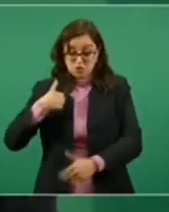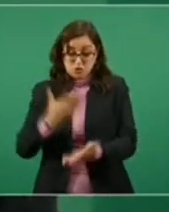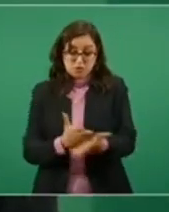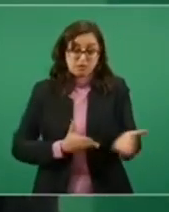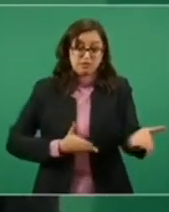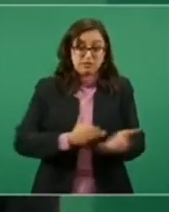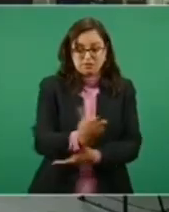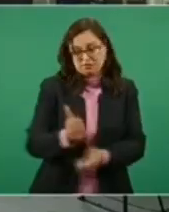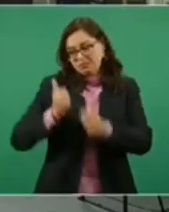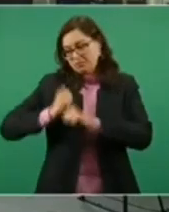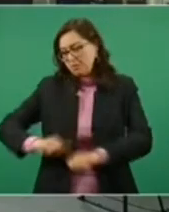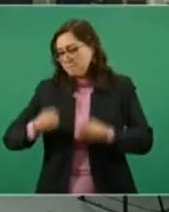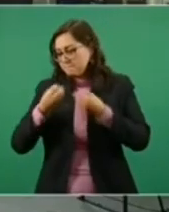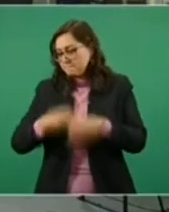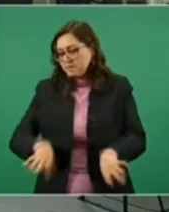Gracias. Gracias. Gracias. Gracias. Gracias. Gracias.